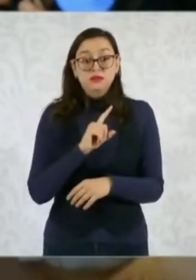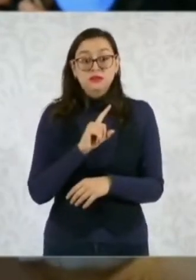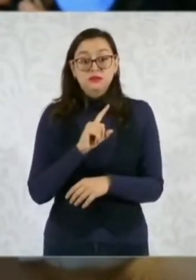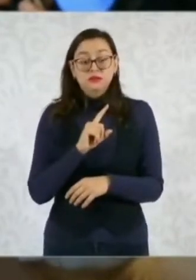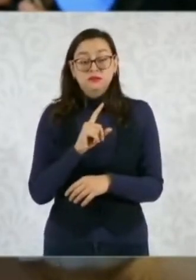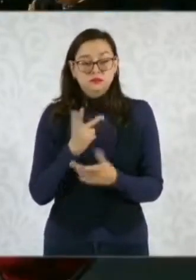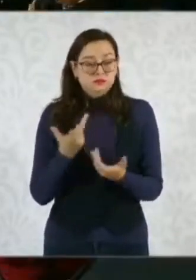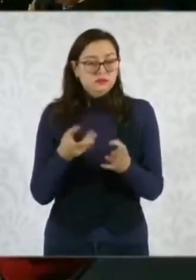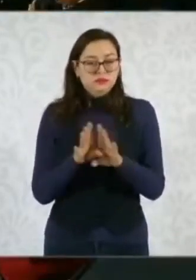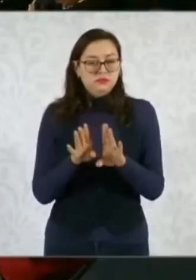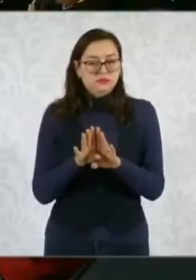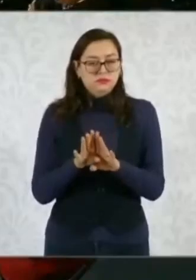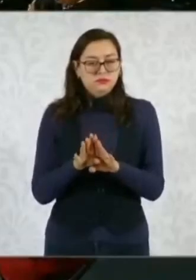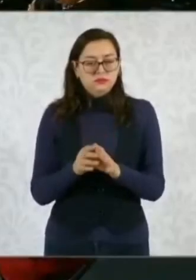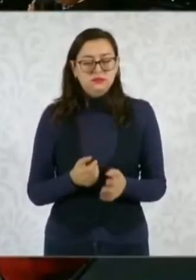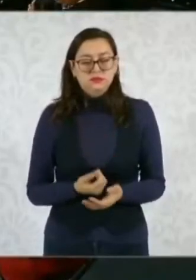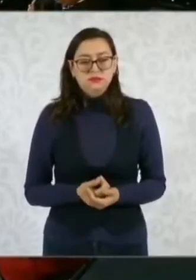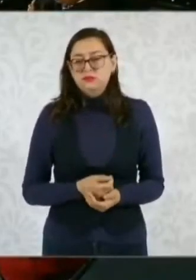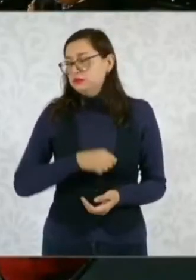conjunto?